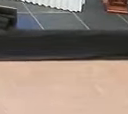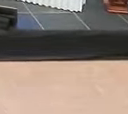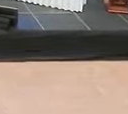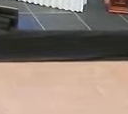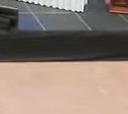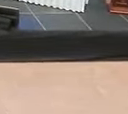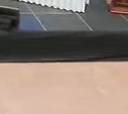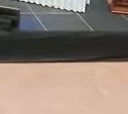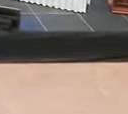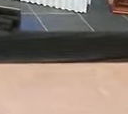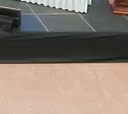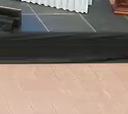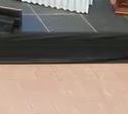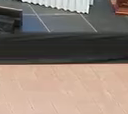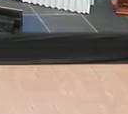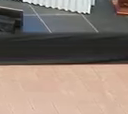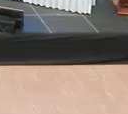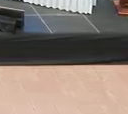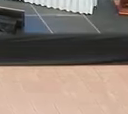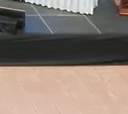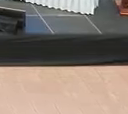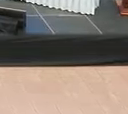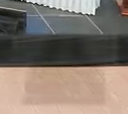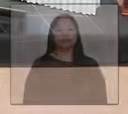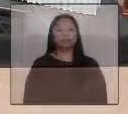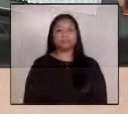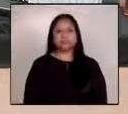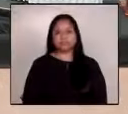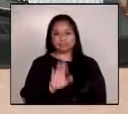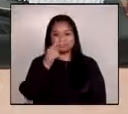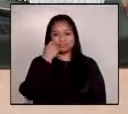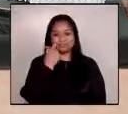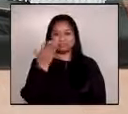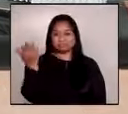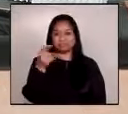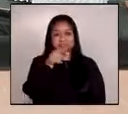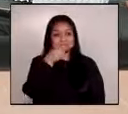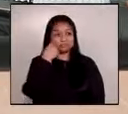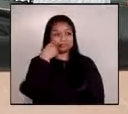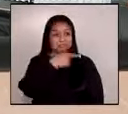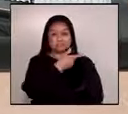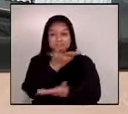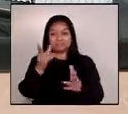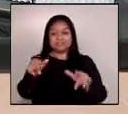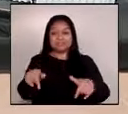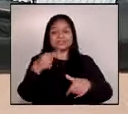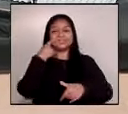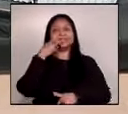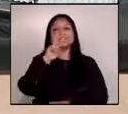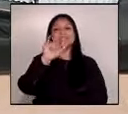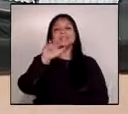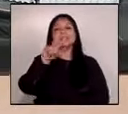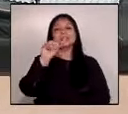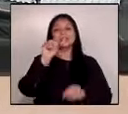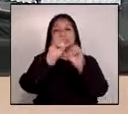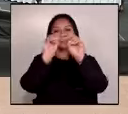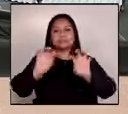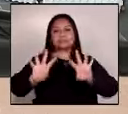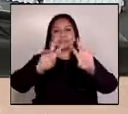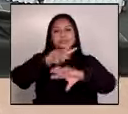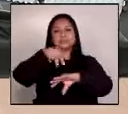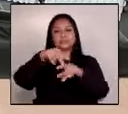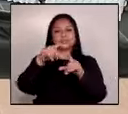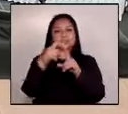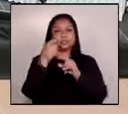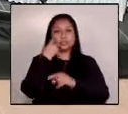a la audiencia les hemos llevado a ustedes una transmisión en vivo y en directo desde el Palacio Nacional de la Cultura les dejamos a ustedes con